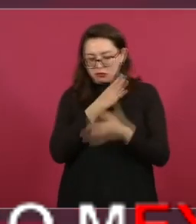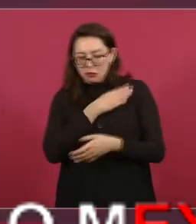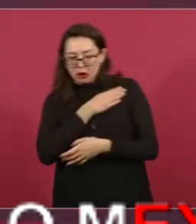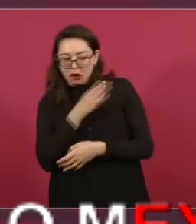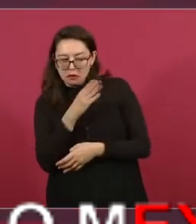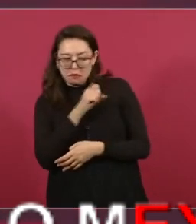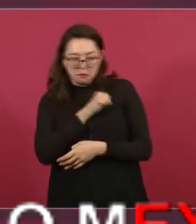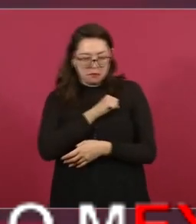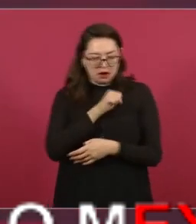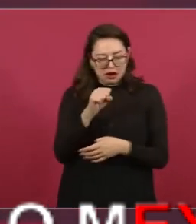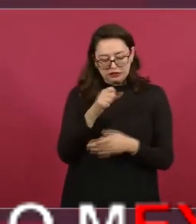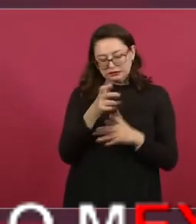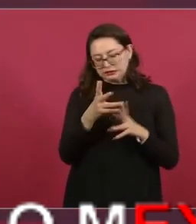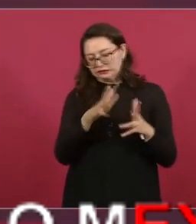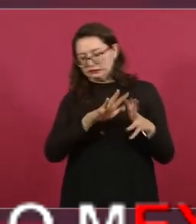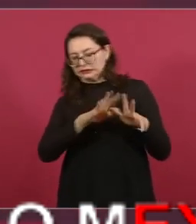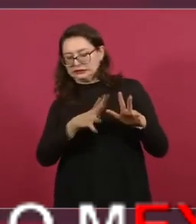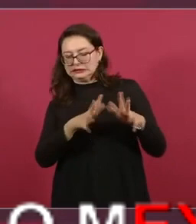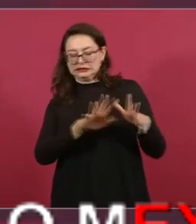a muchos